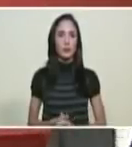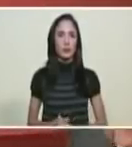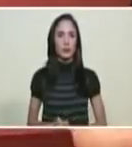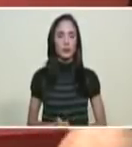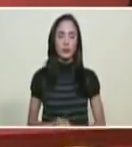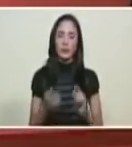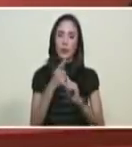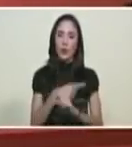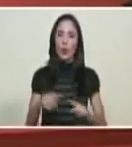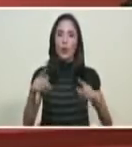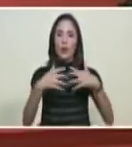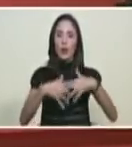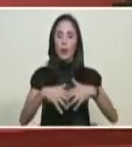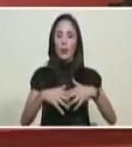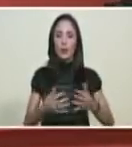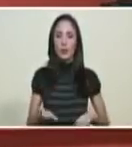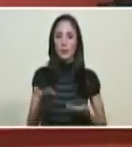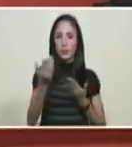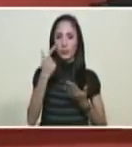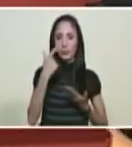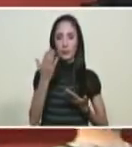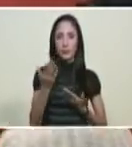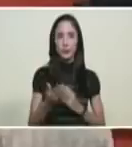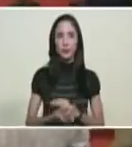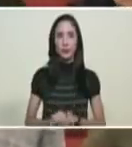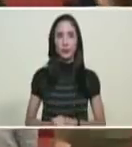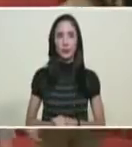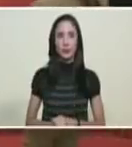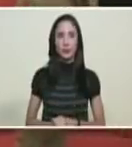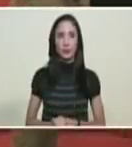Empresa Chandon Querui Holding Group.